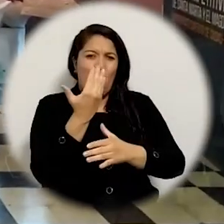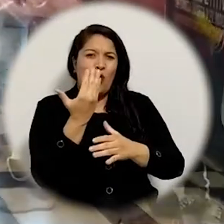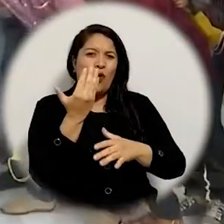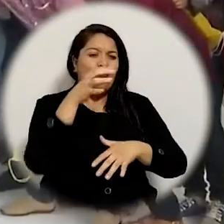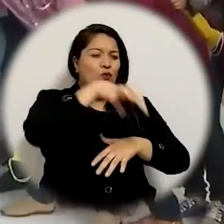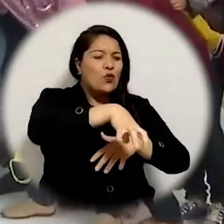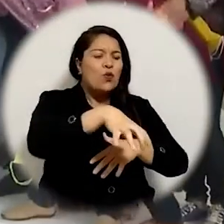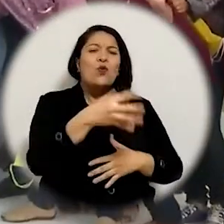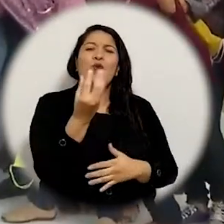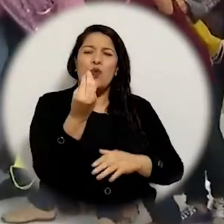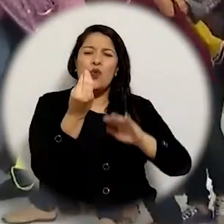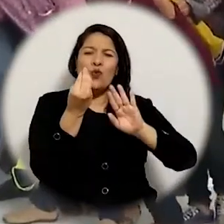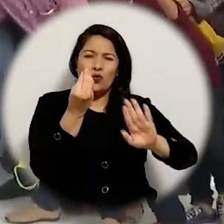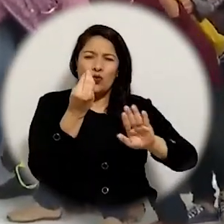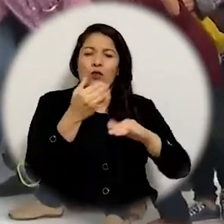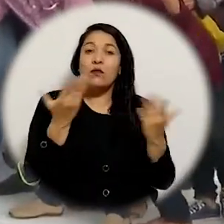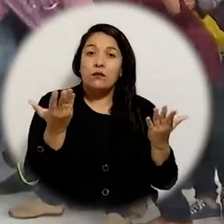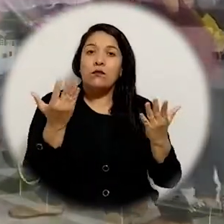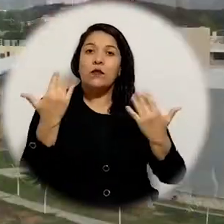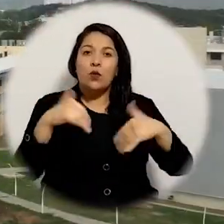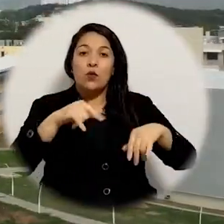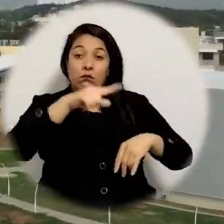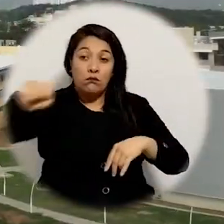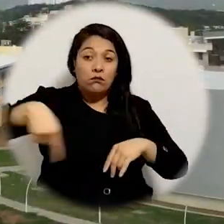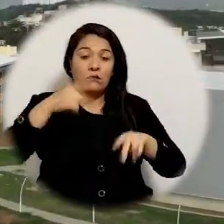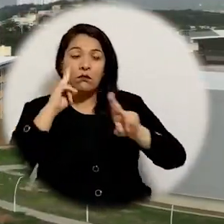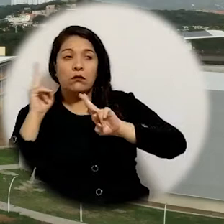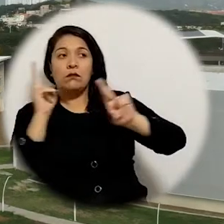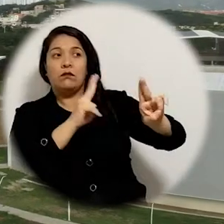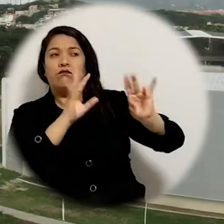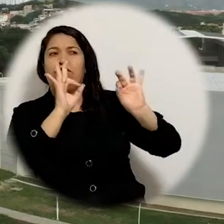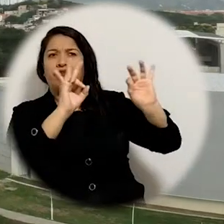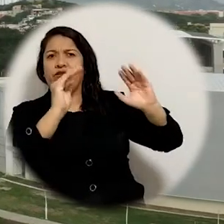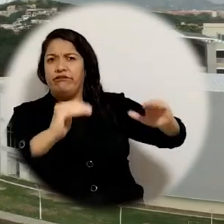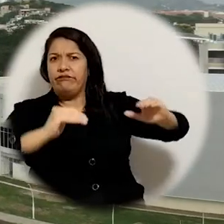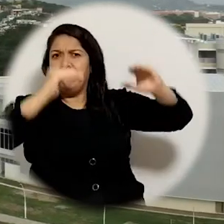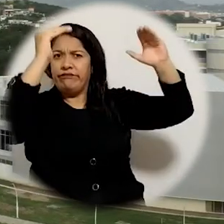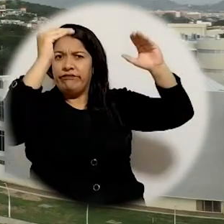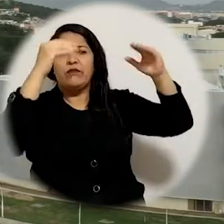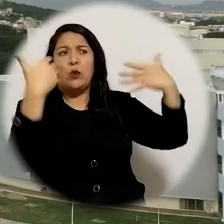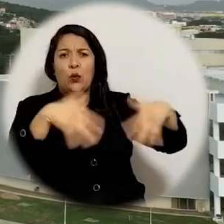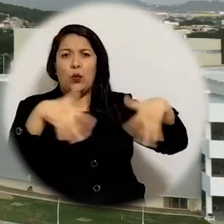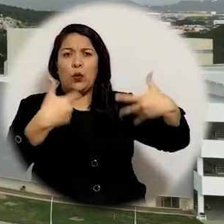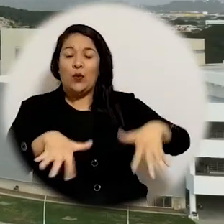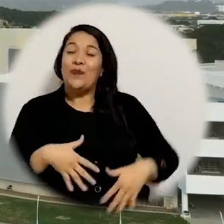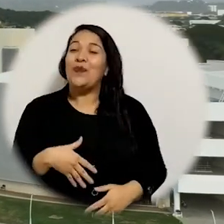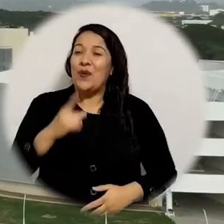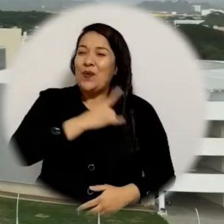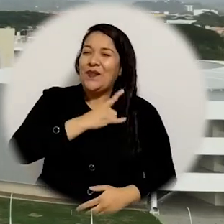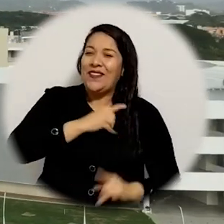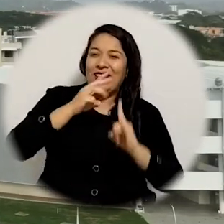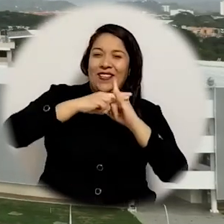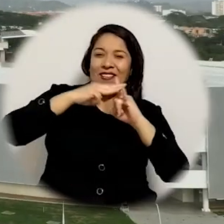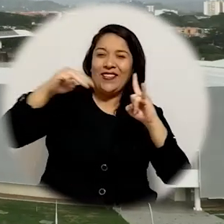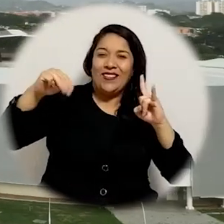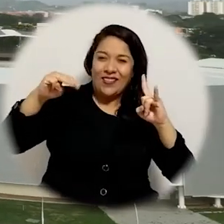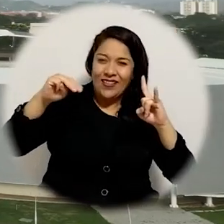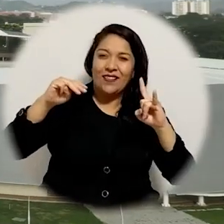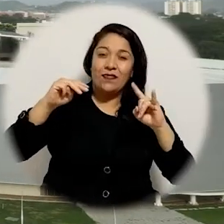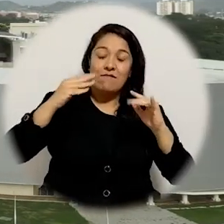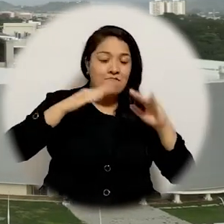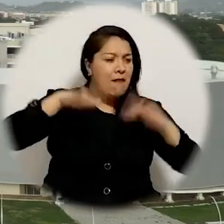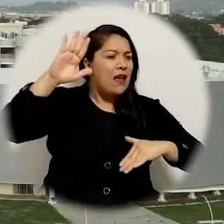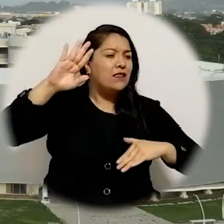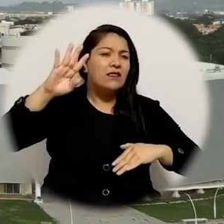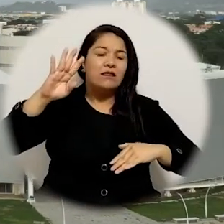cube y que también se vuelve ya una una referencia en materia de educación superior para el país universidad del magdalena